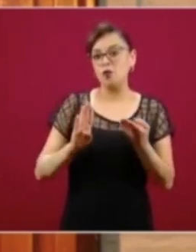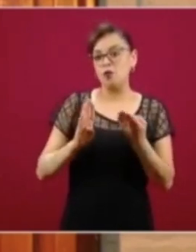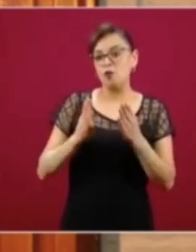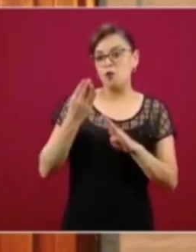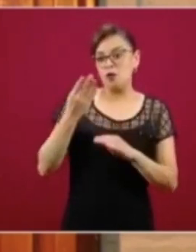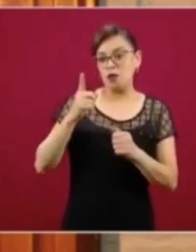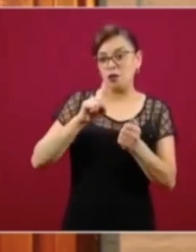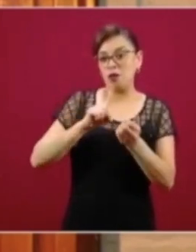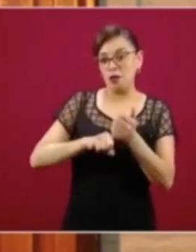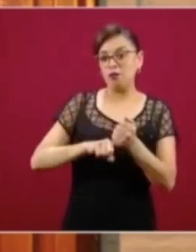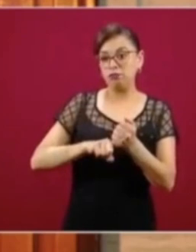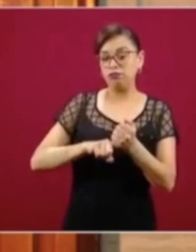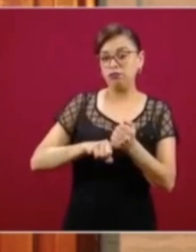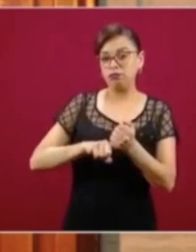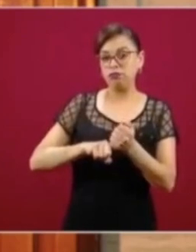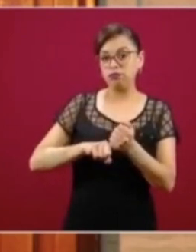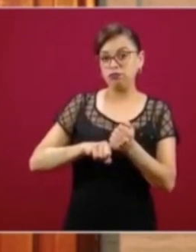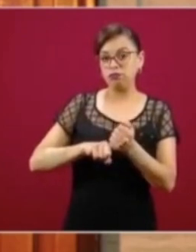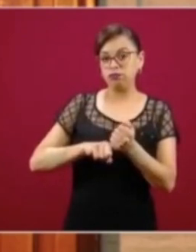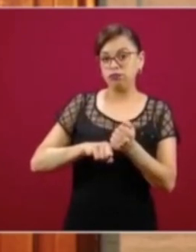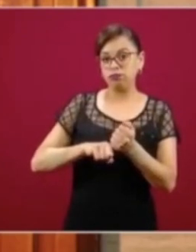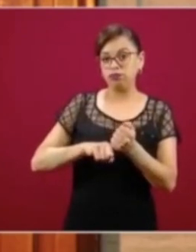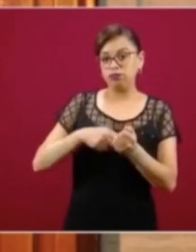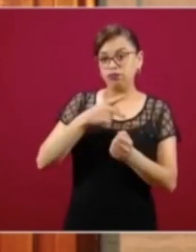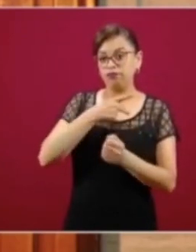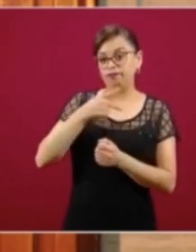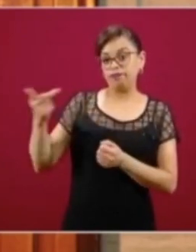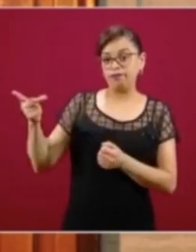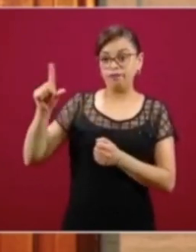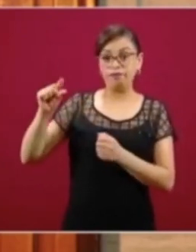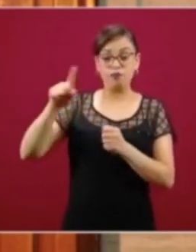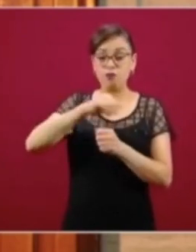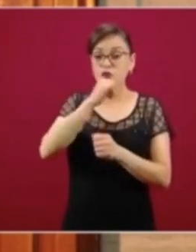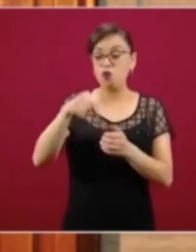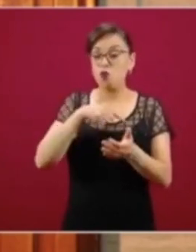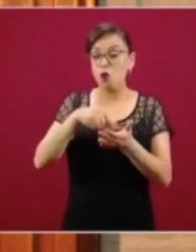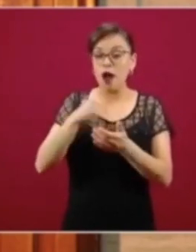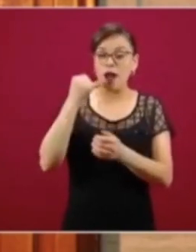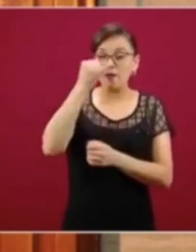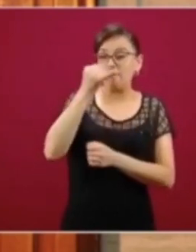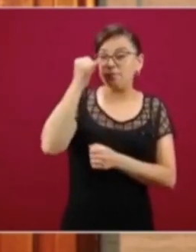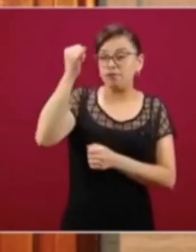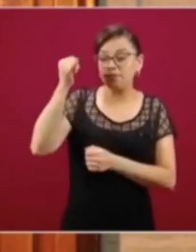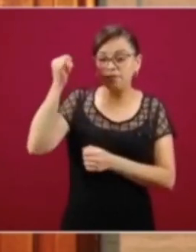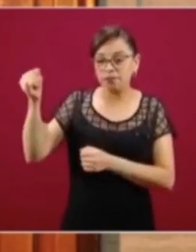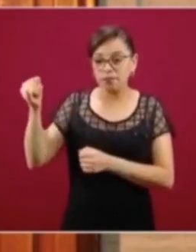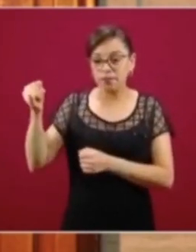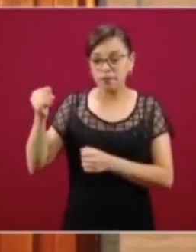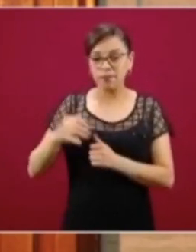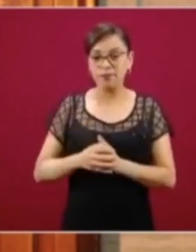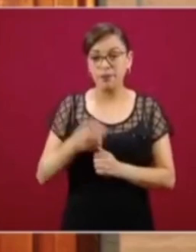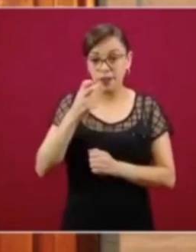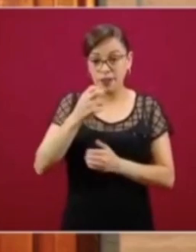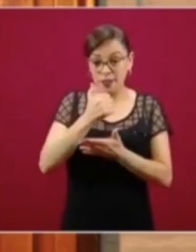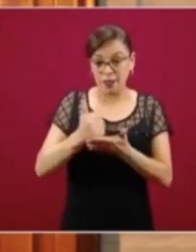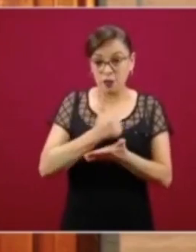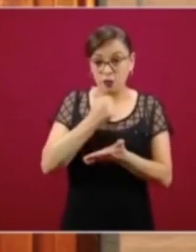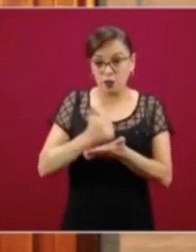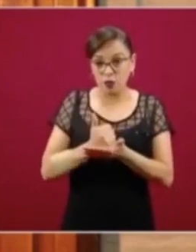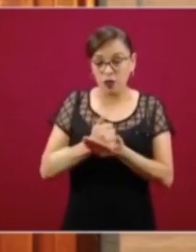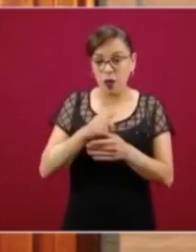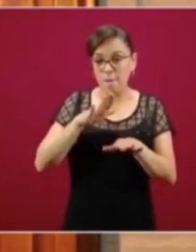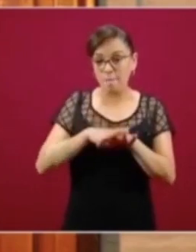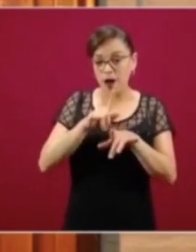solamente el 2 por ciento, territorialmente hablando, es en donde están las ciudades y las grandes